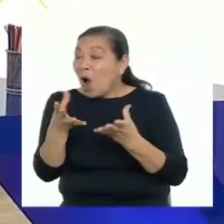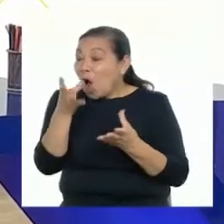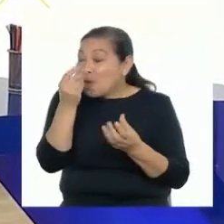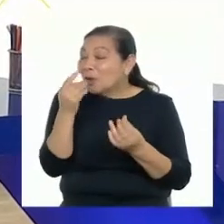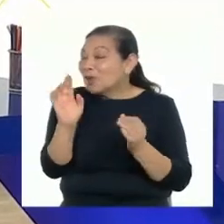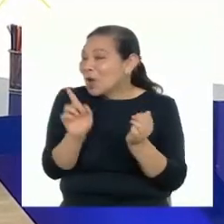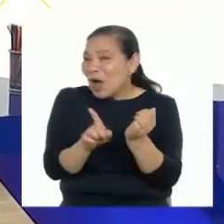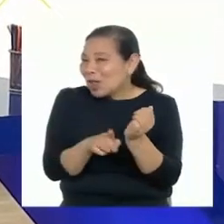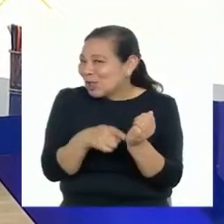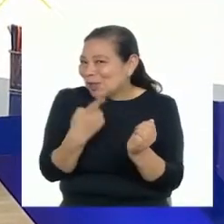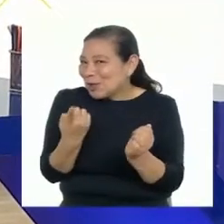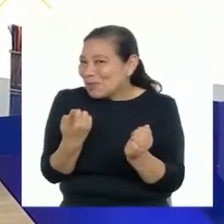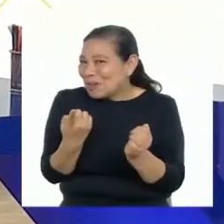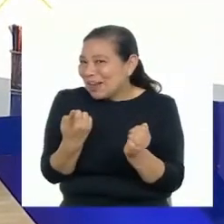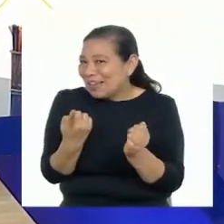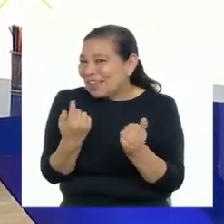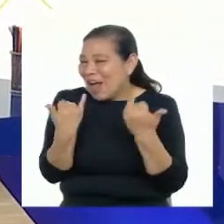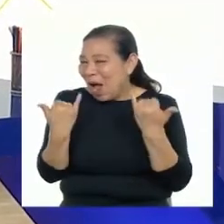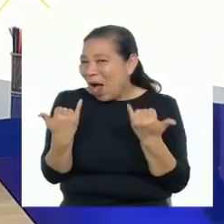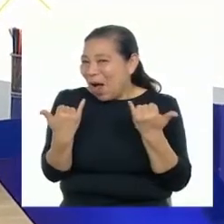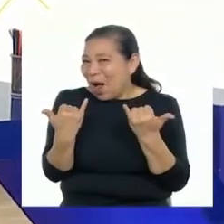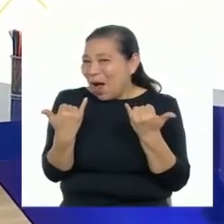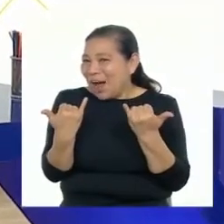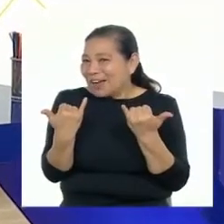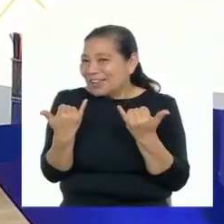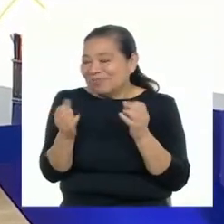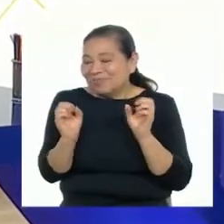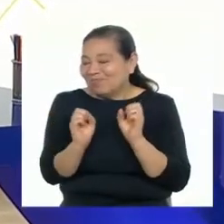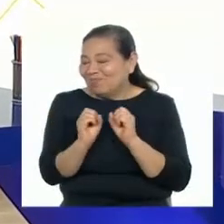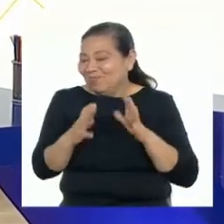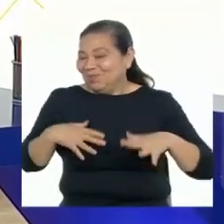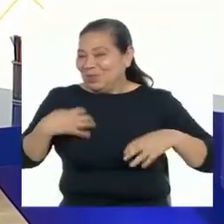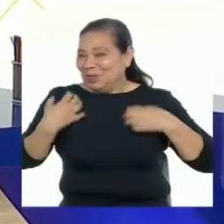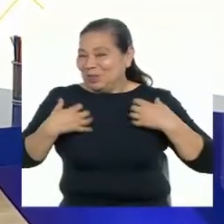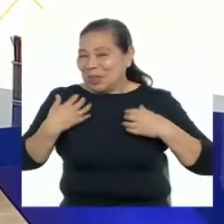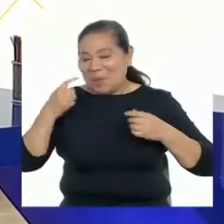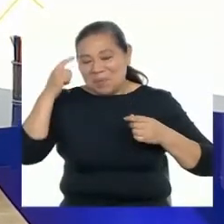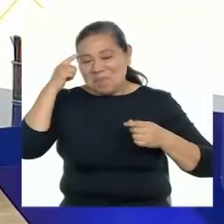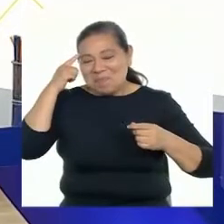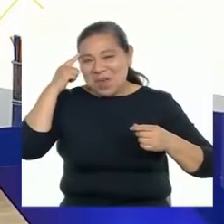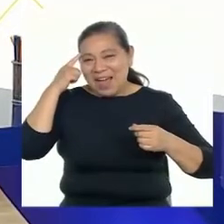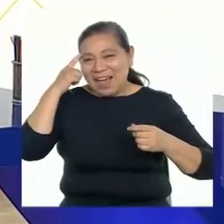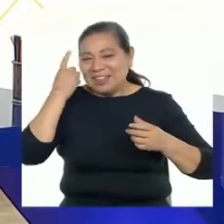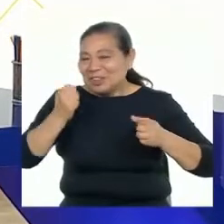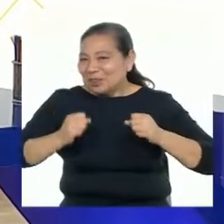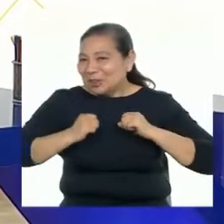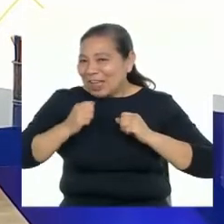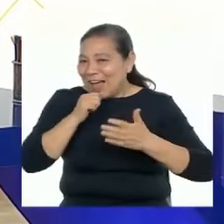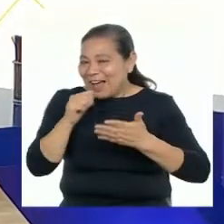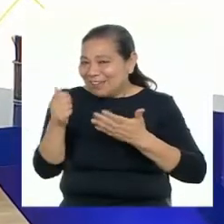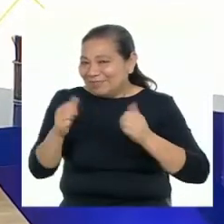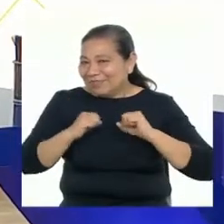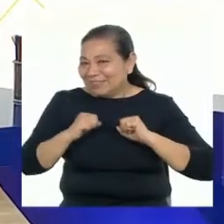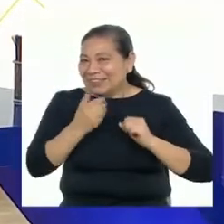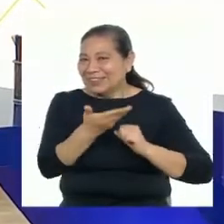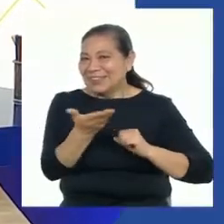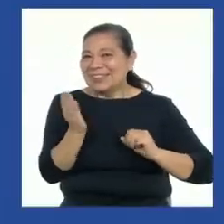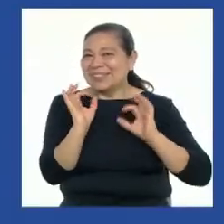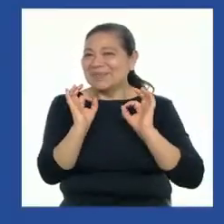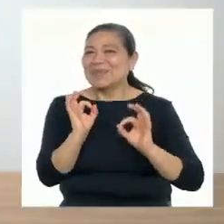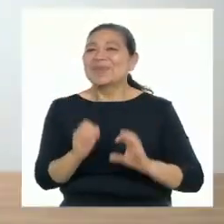como de costumbre, empezaremos el programa de hoy encendiendo nuestro cuerpo y nuestra mente con Activarte. ¡Adelante, Jorman!